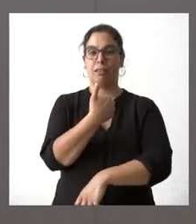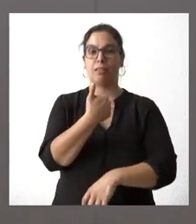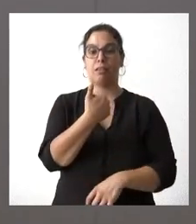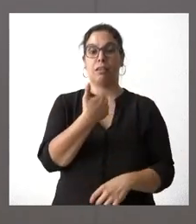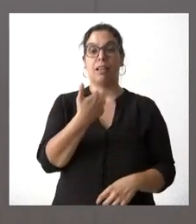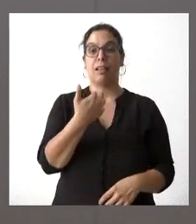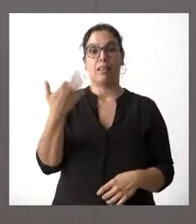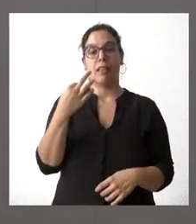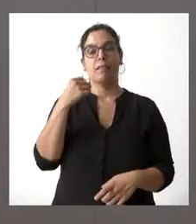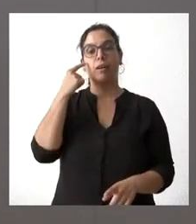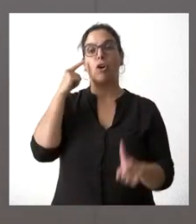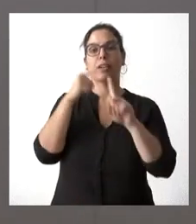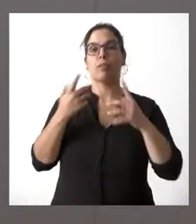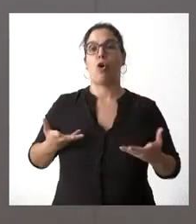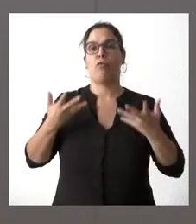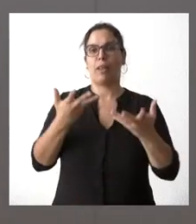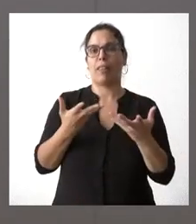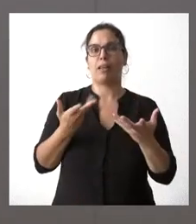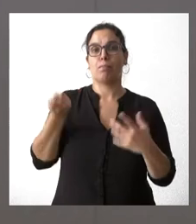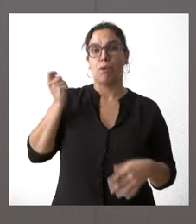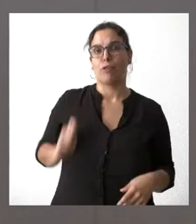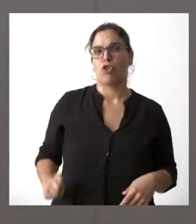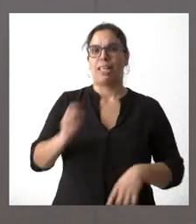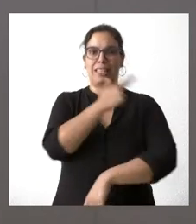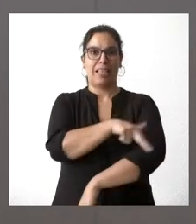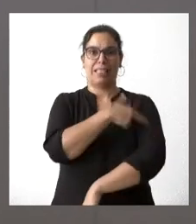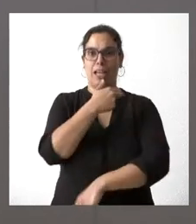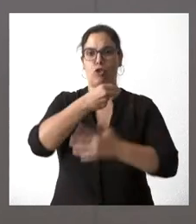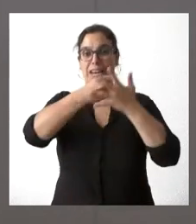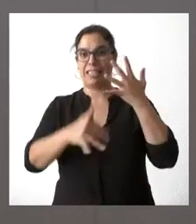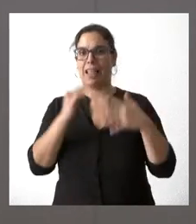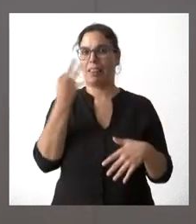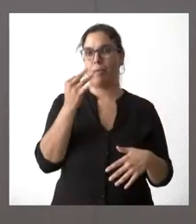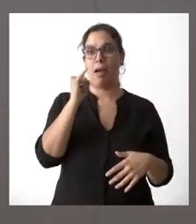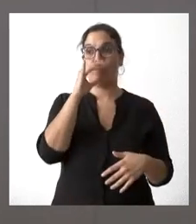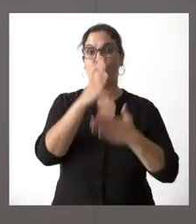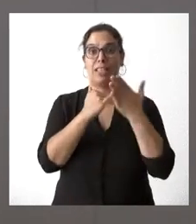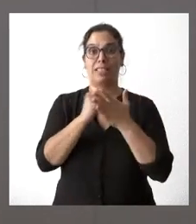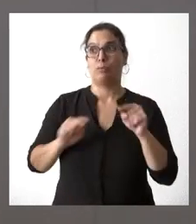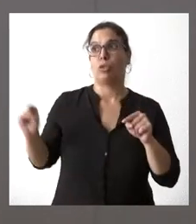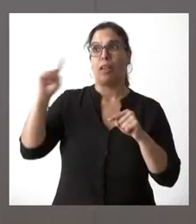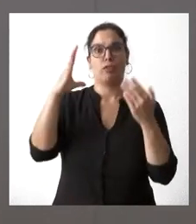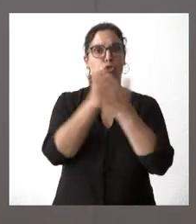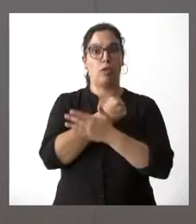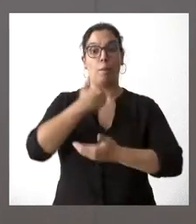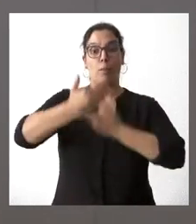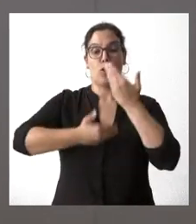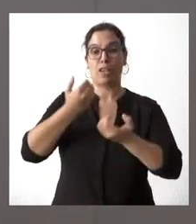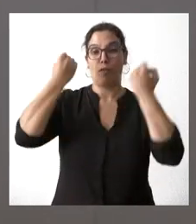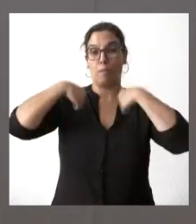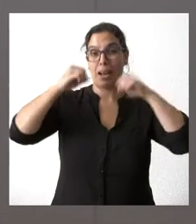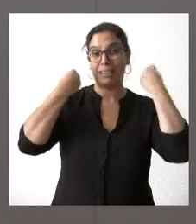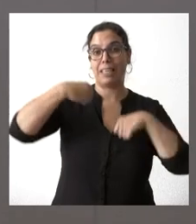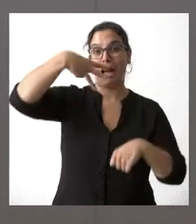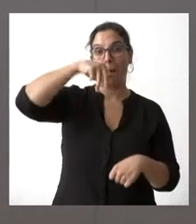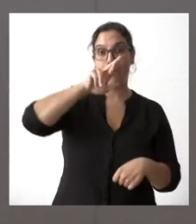asegurar la disposición de profesionales sanitarios, una carencia que tenemos en todas las comunidades autónomas, donde todo el proceso MIR, pero también todo el proceso de